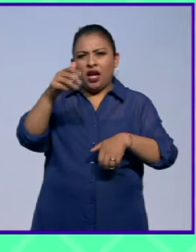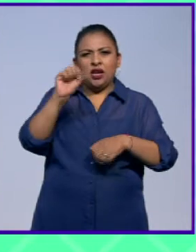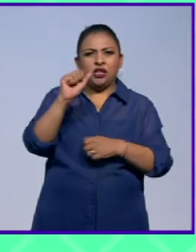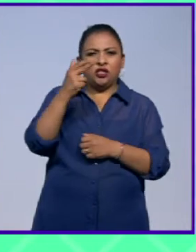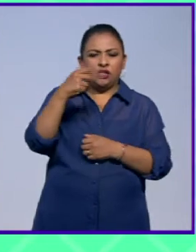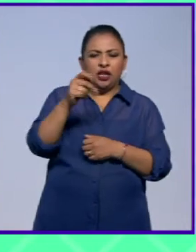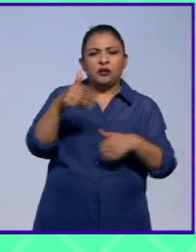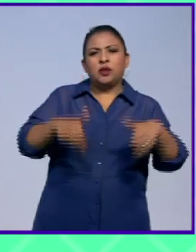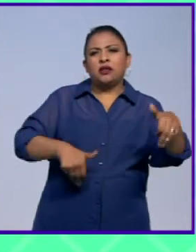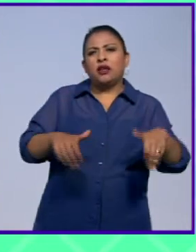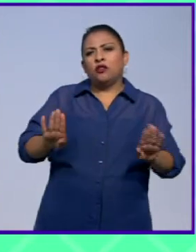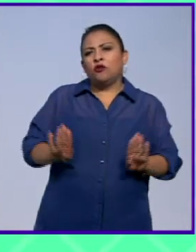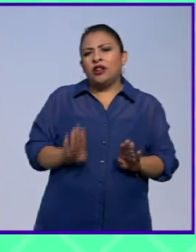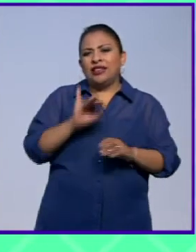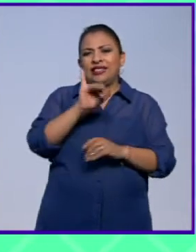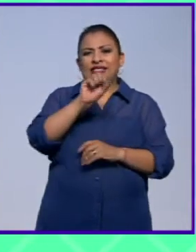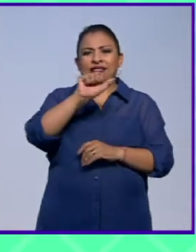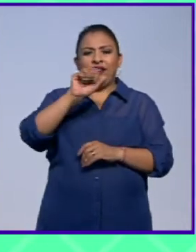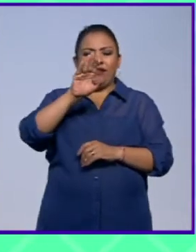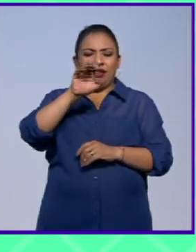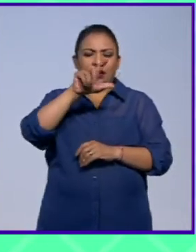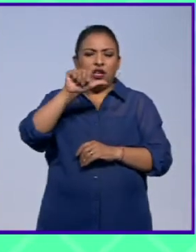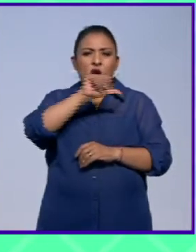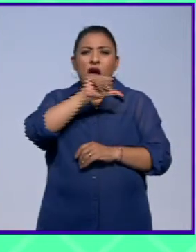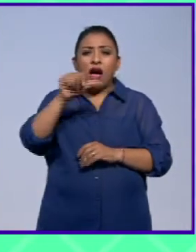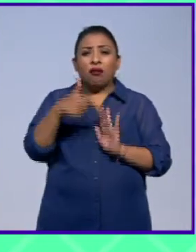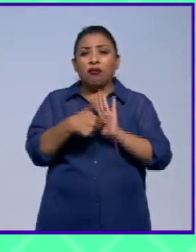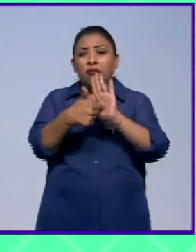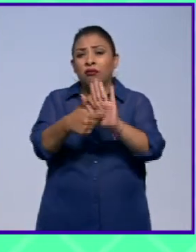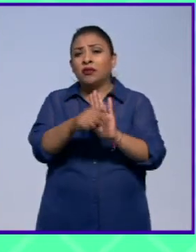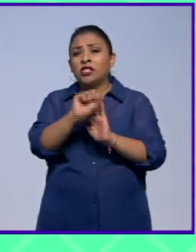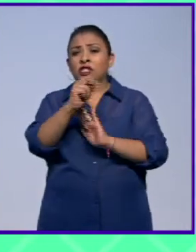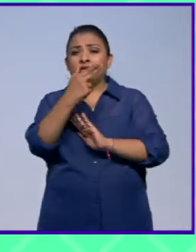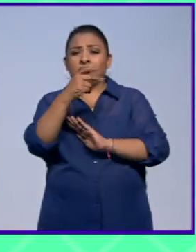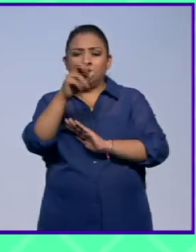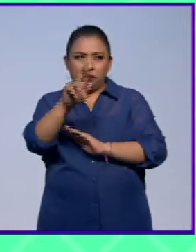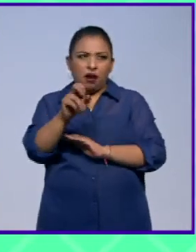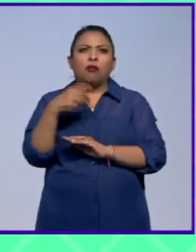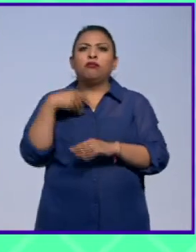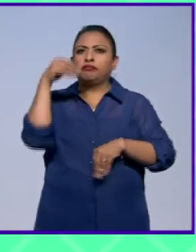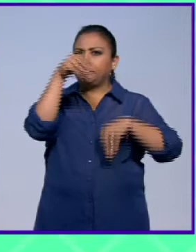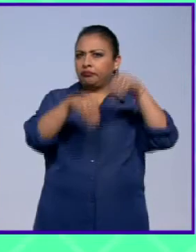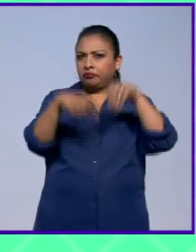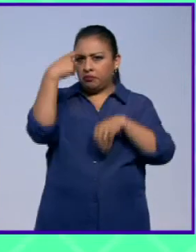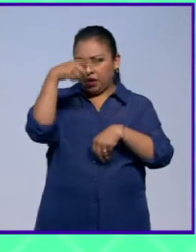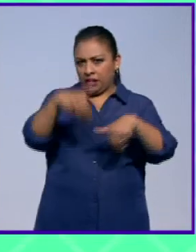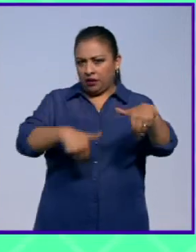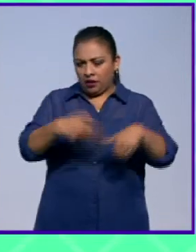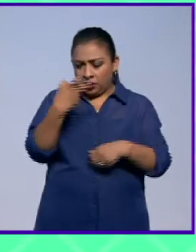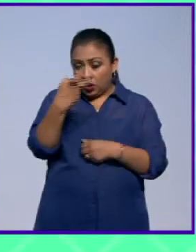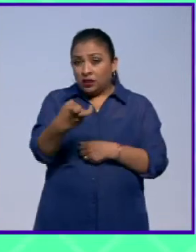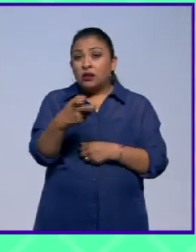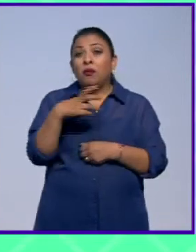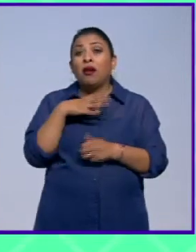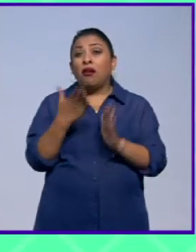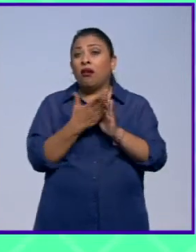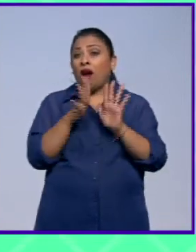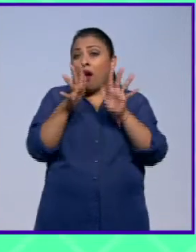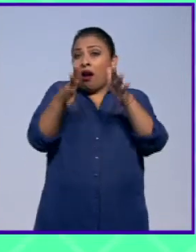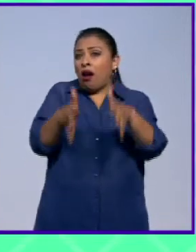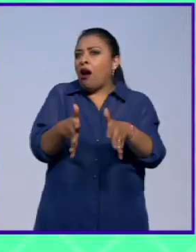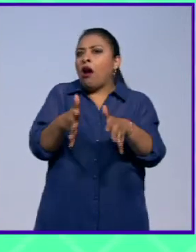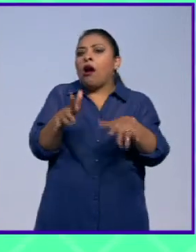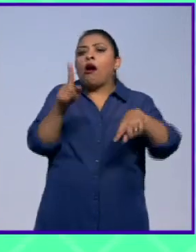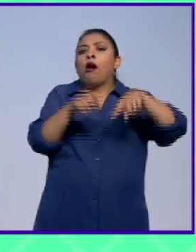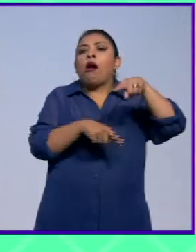isabelino hecho para presentar solo a Shakespeare para eso fue construido ese teatro pero es una estructura fija no es una